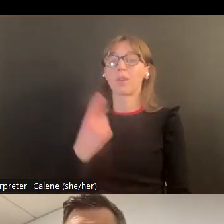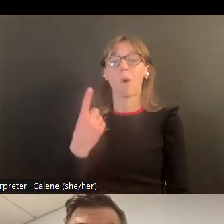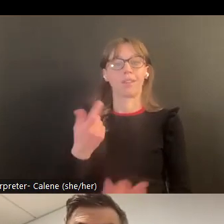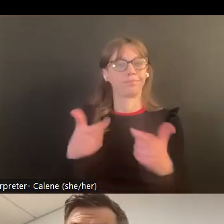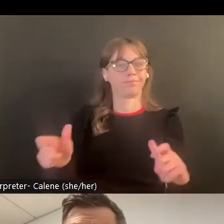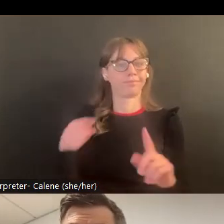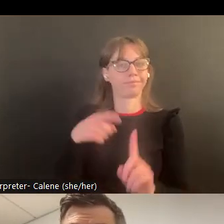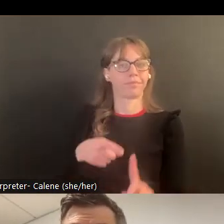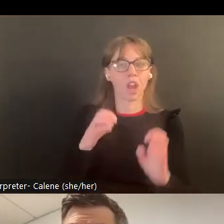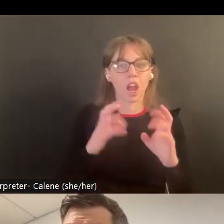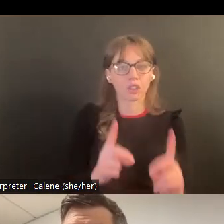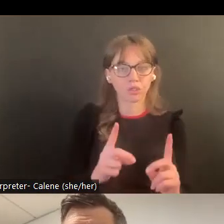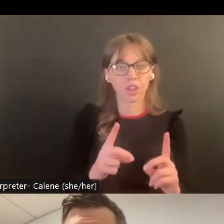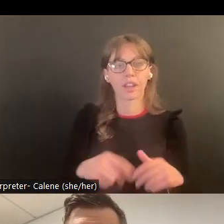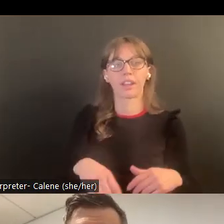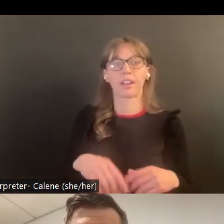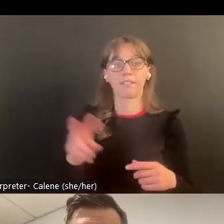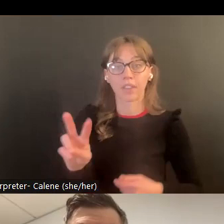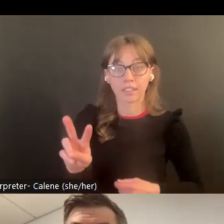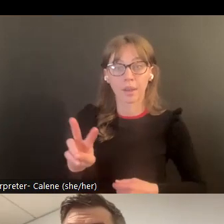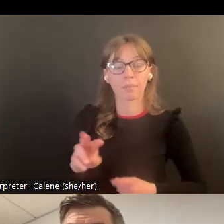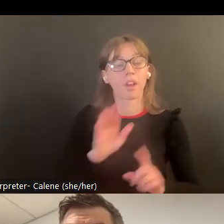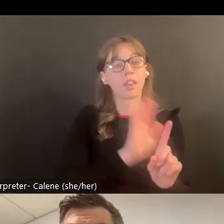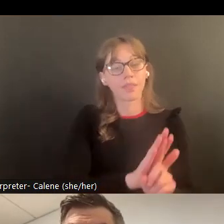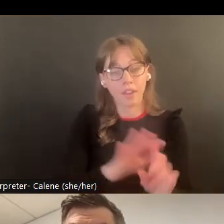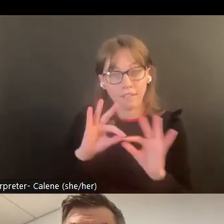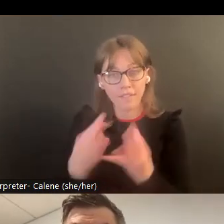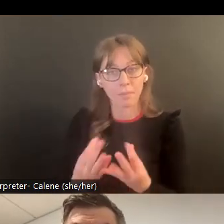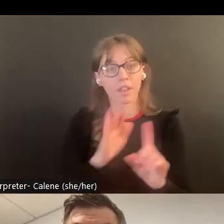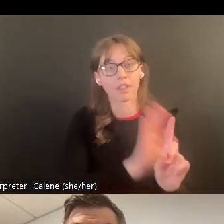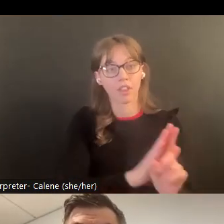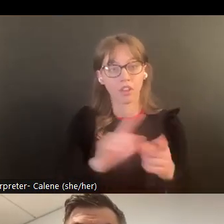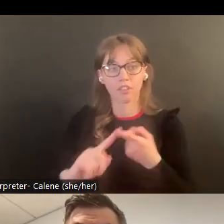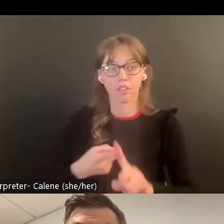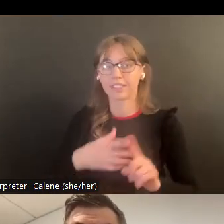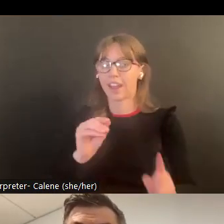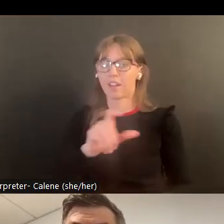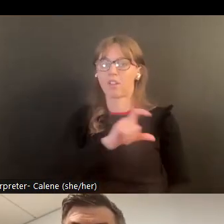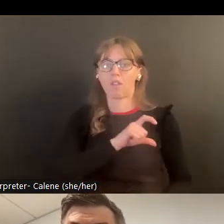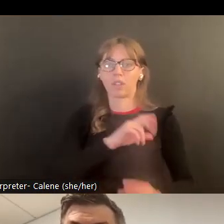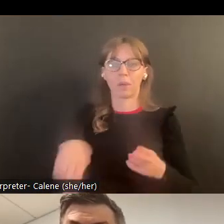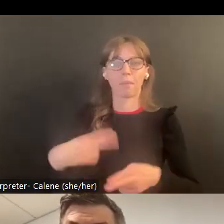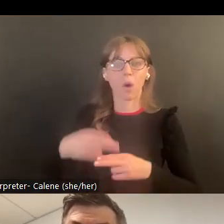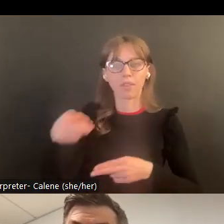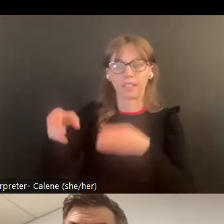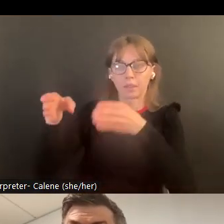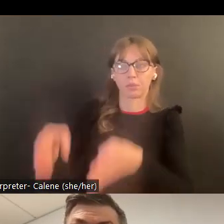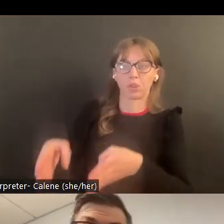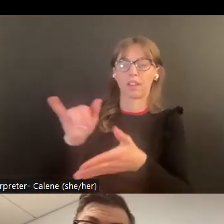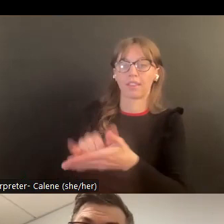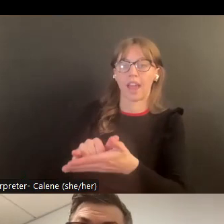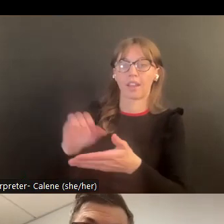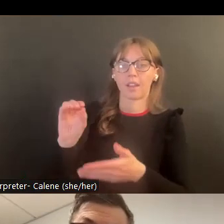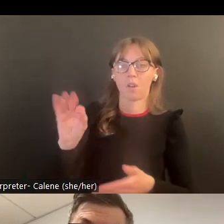educando a las víctimas sus familias y amigos también y también agentes de la